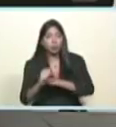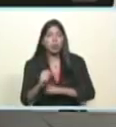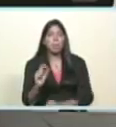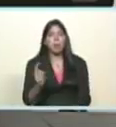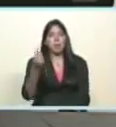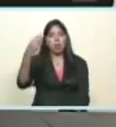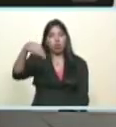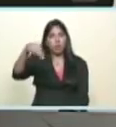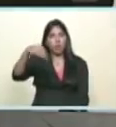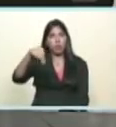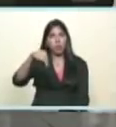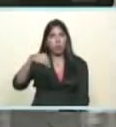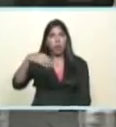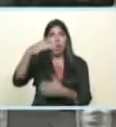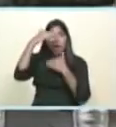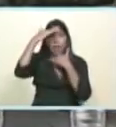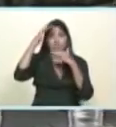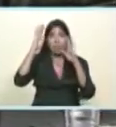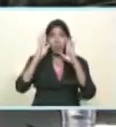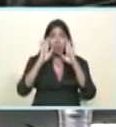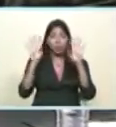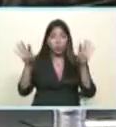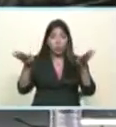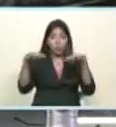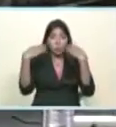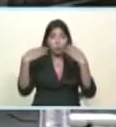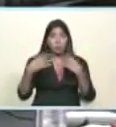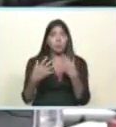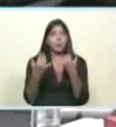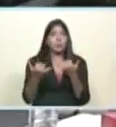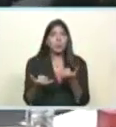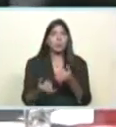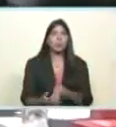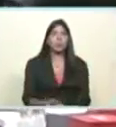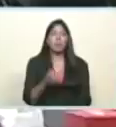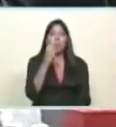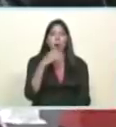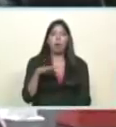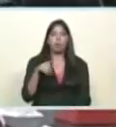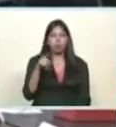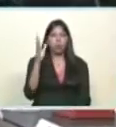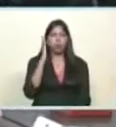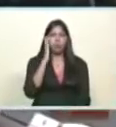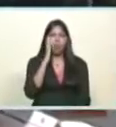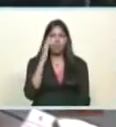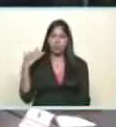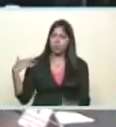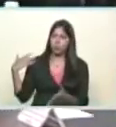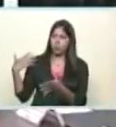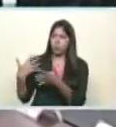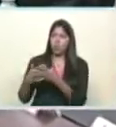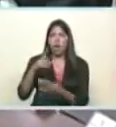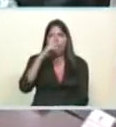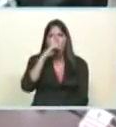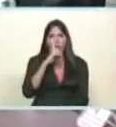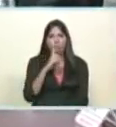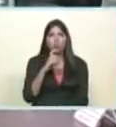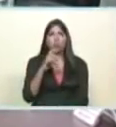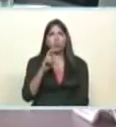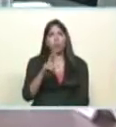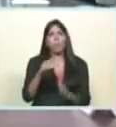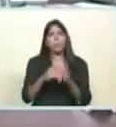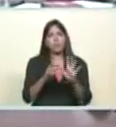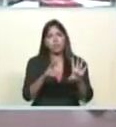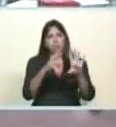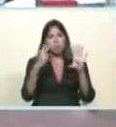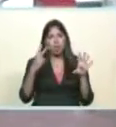atención compañeros y compañeras bueno este año ustedes saben hemos enfrentado y hemos ido fortaleciendo